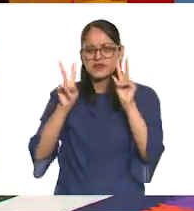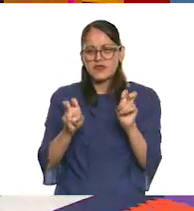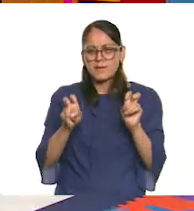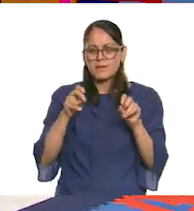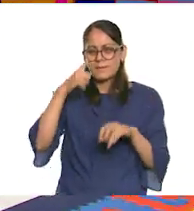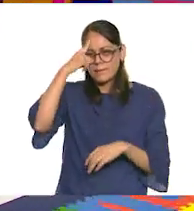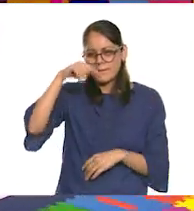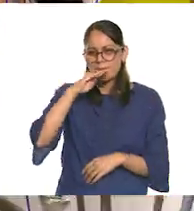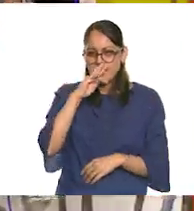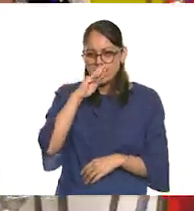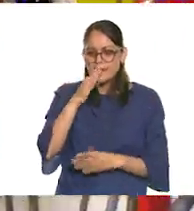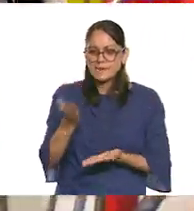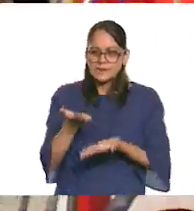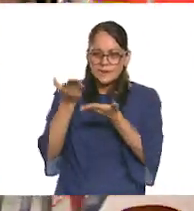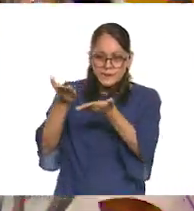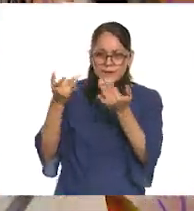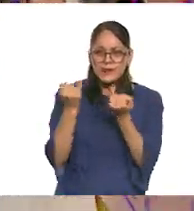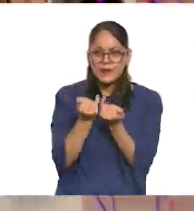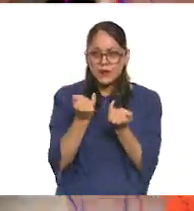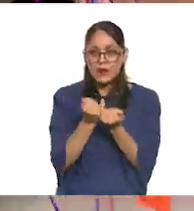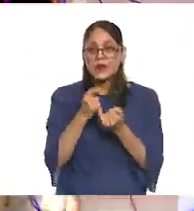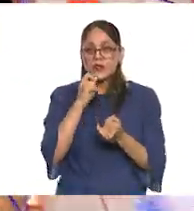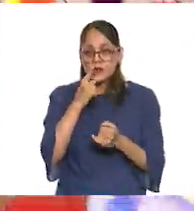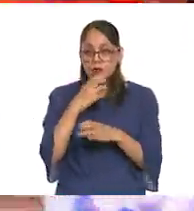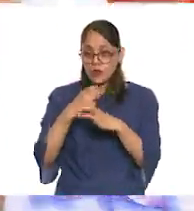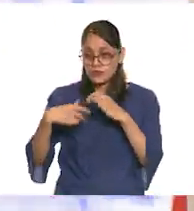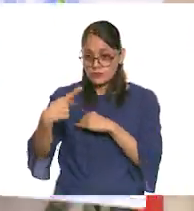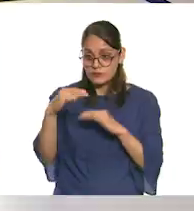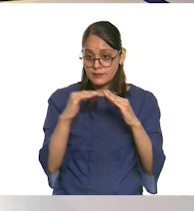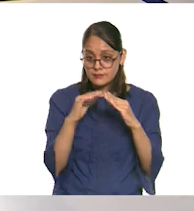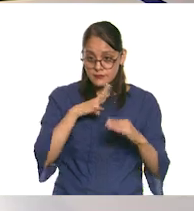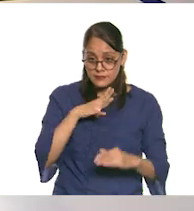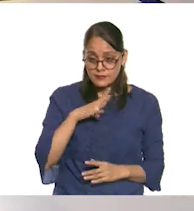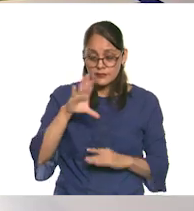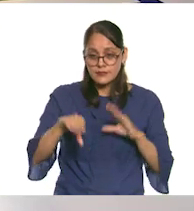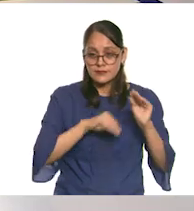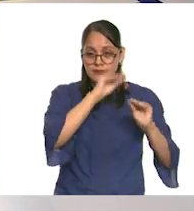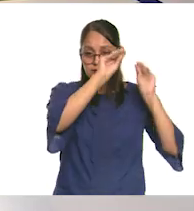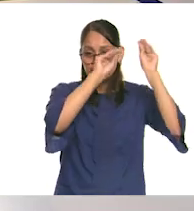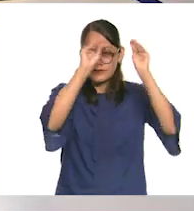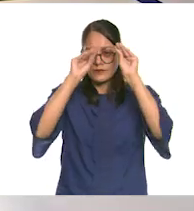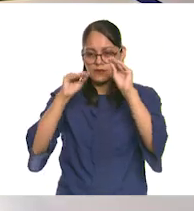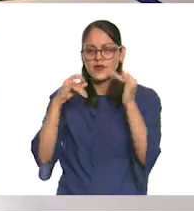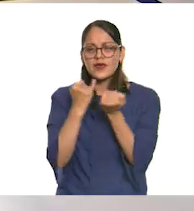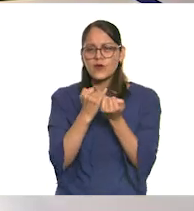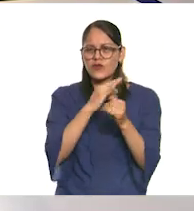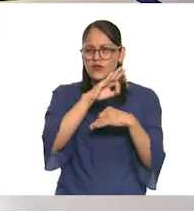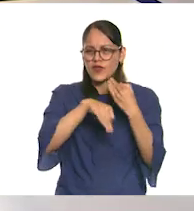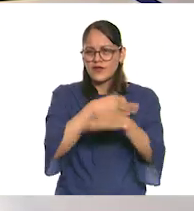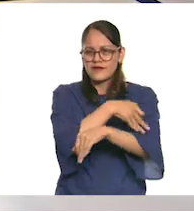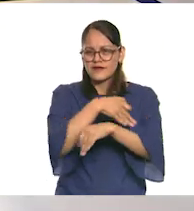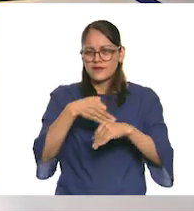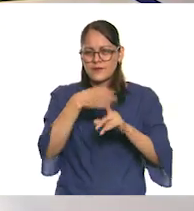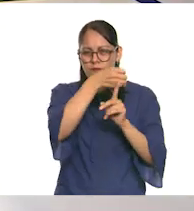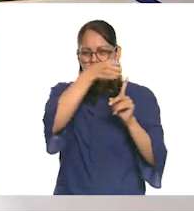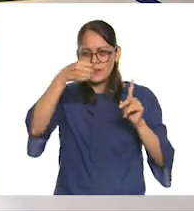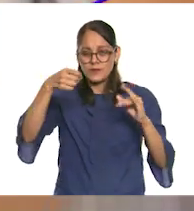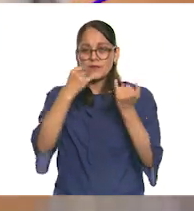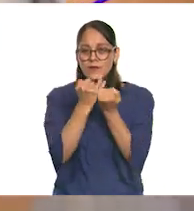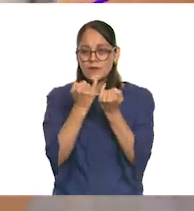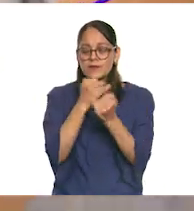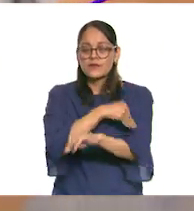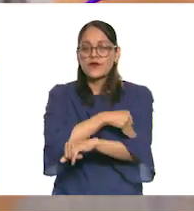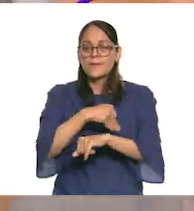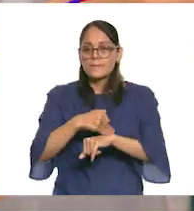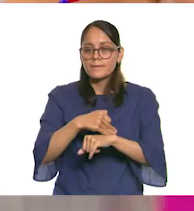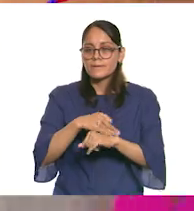a nuestras mamás, incluir los elementos que tengamos en casa y colocarla con toda la familia, incluir a toda la familia